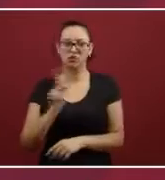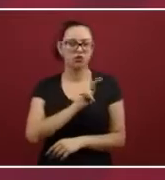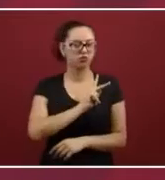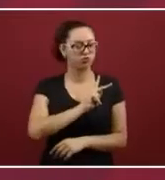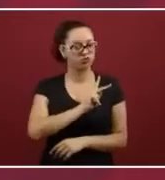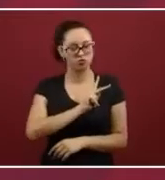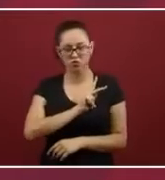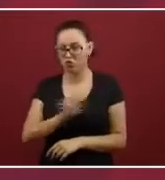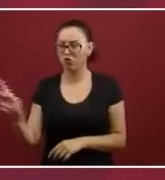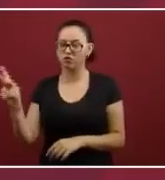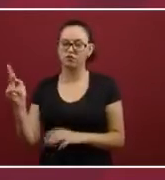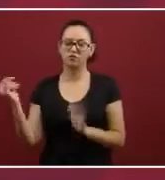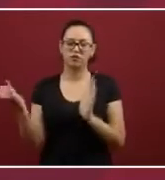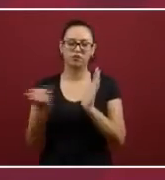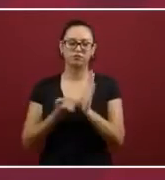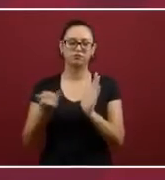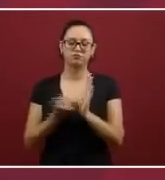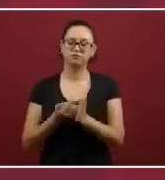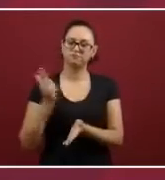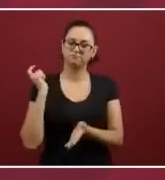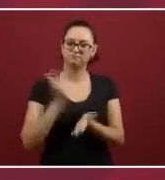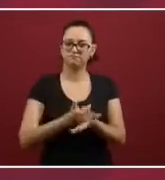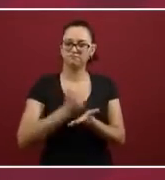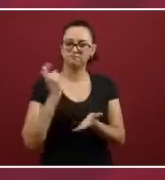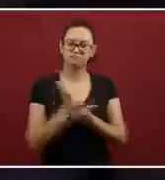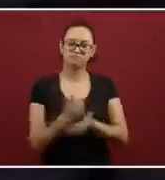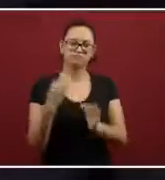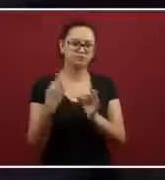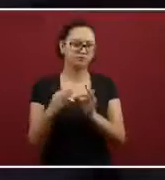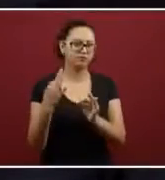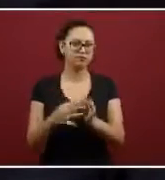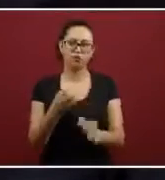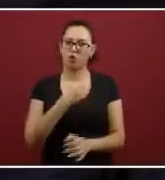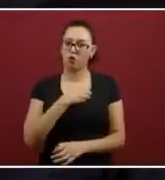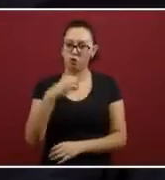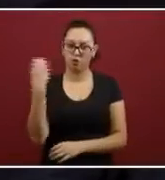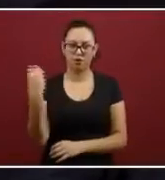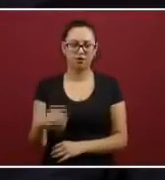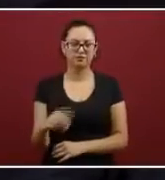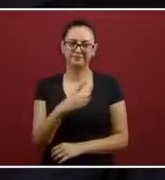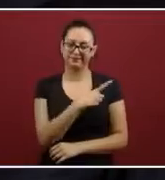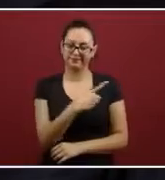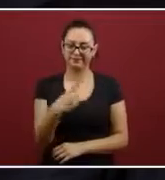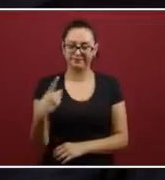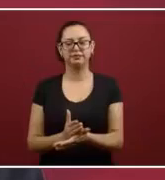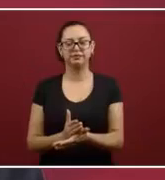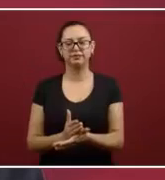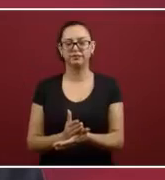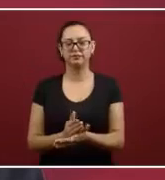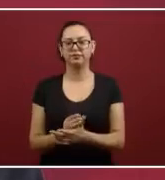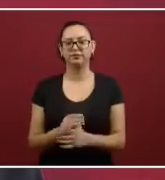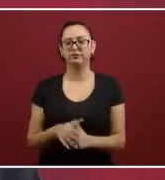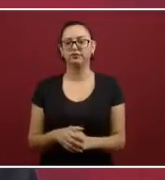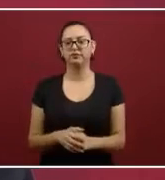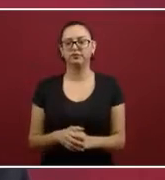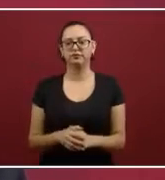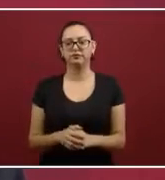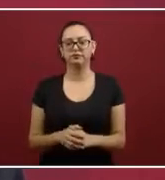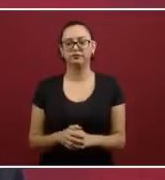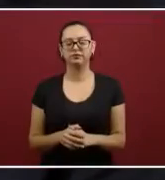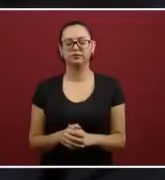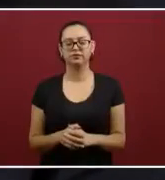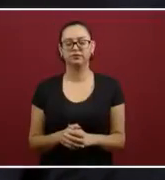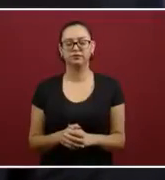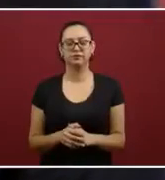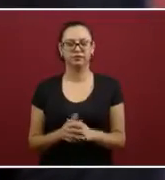tenemos la obligación de pagar impuestos lo hagamos, hablábamos de que